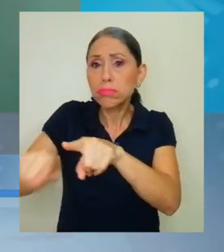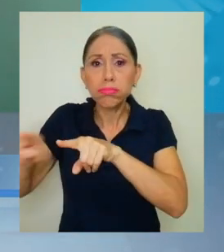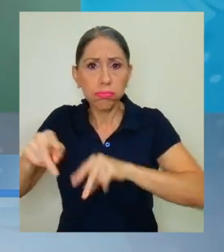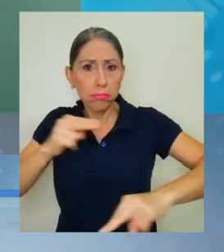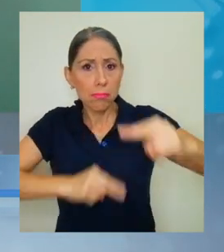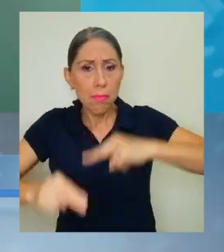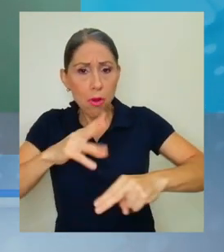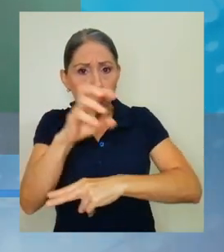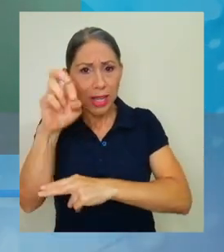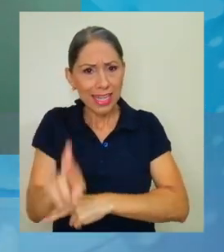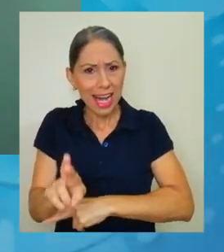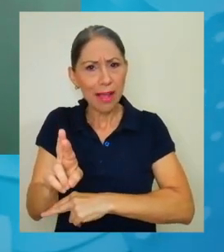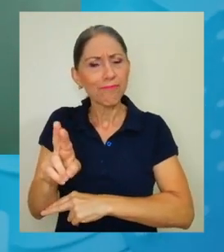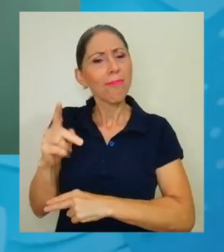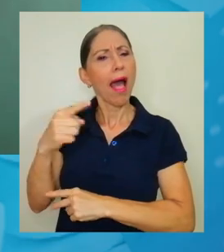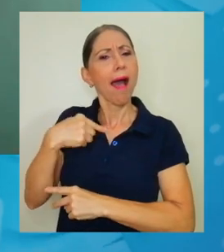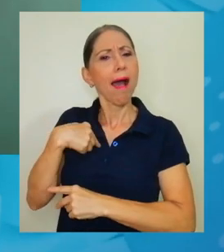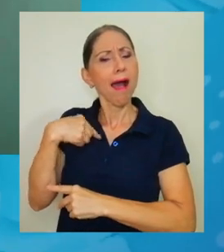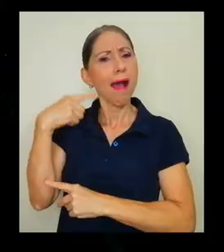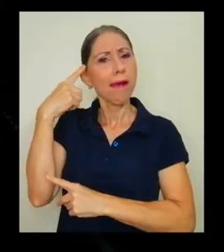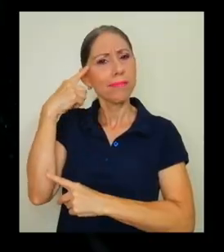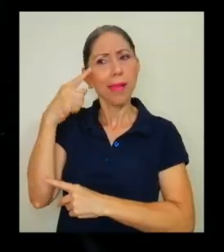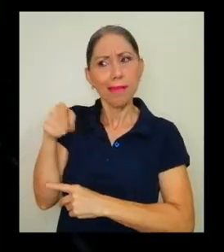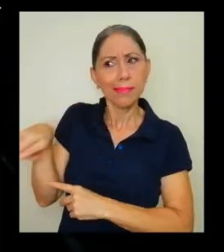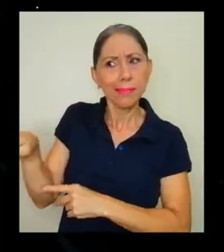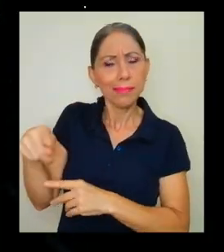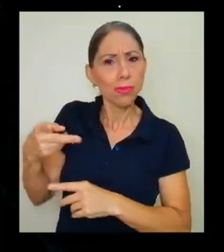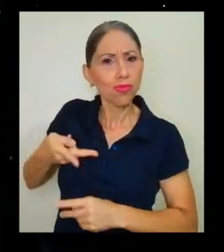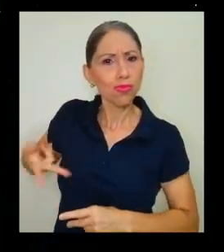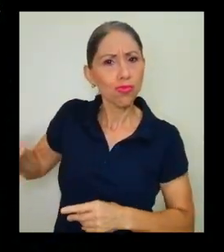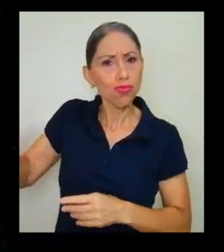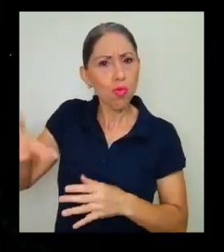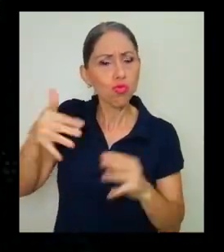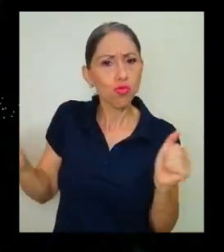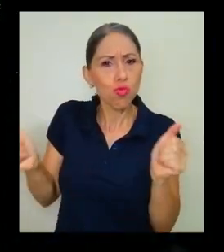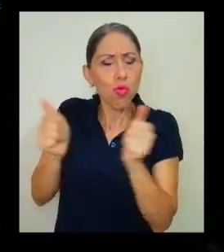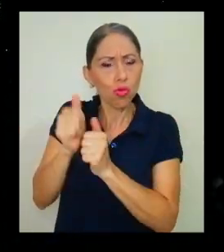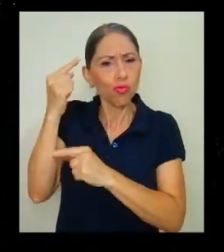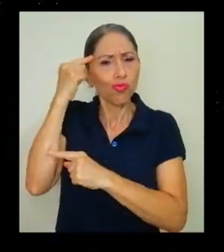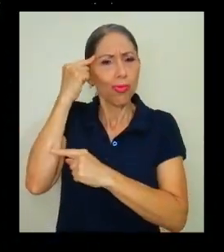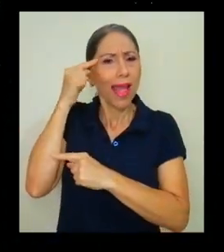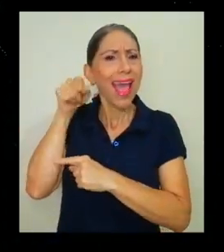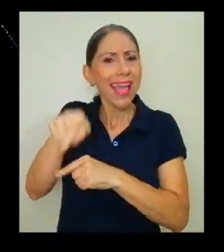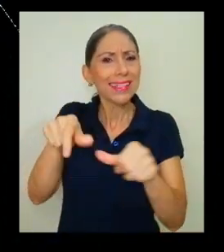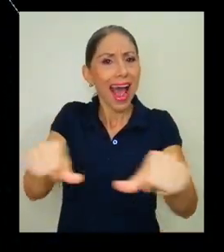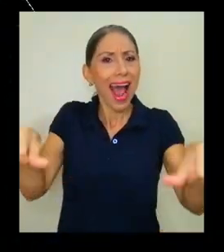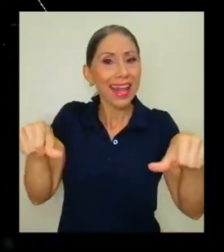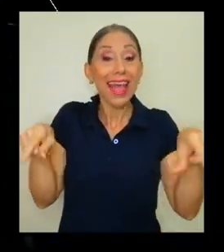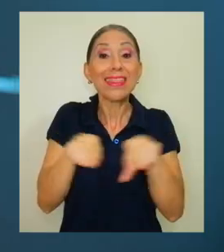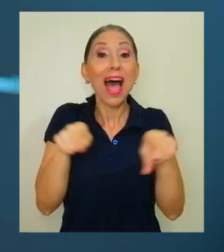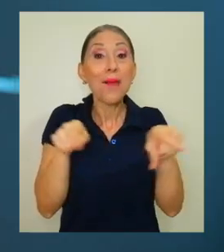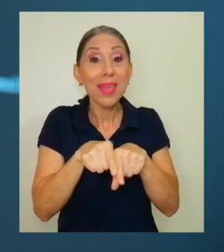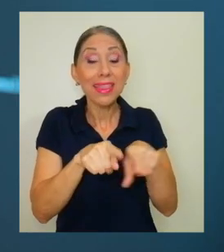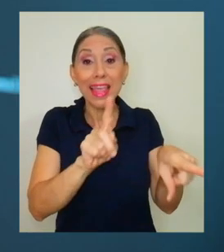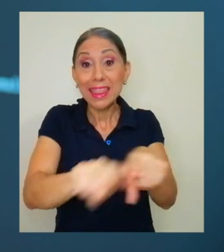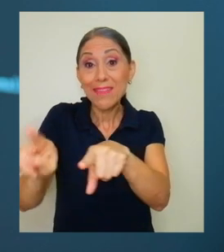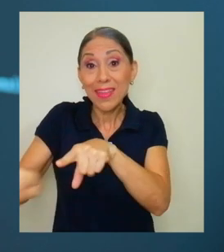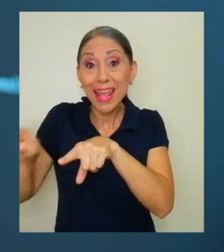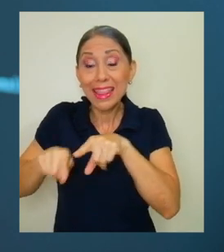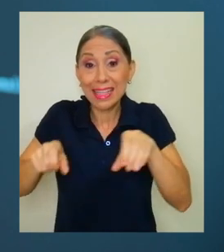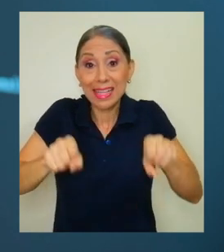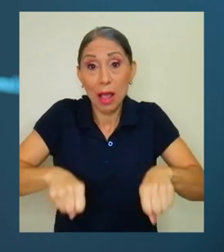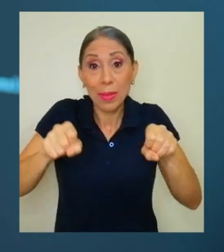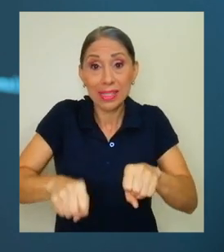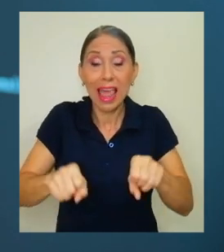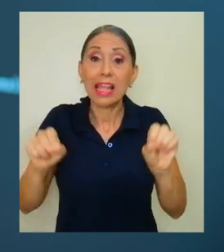decidimos incursionar en esta área y también decidimos tratar de hacer como un merge, como juntar las capacidades que